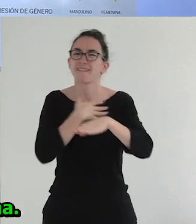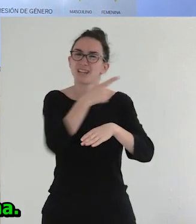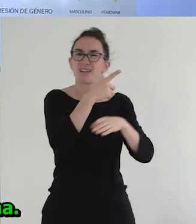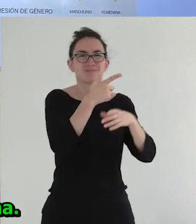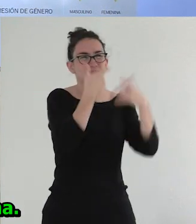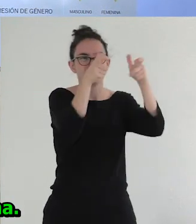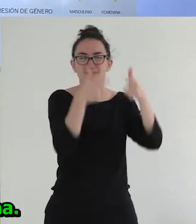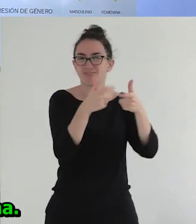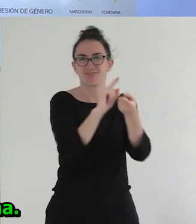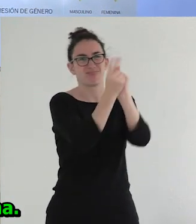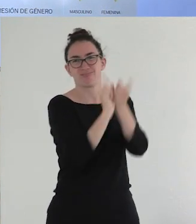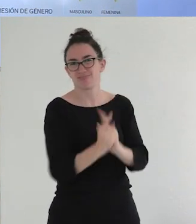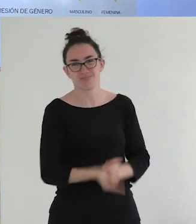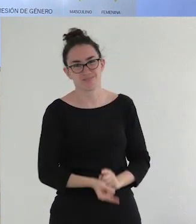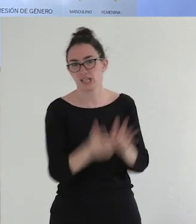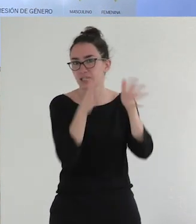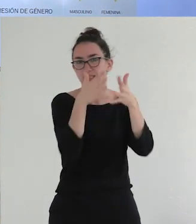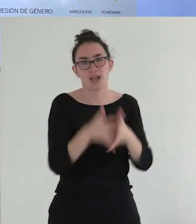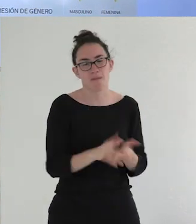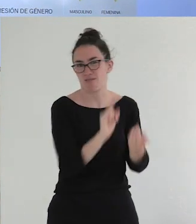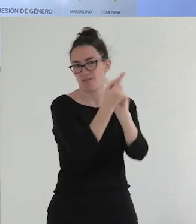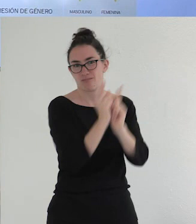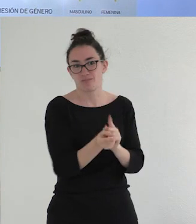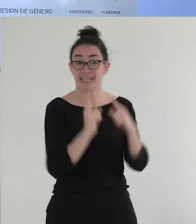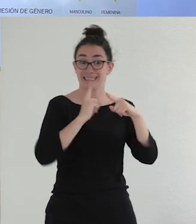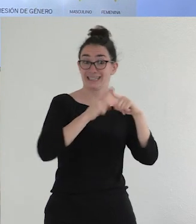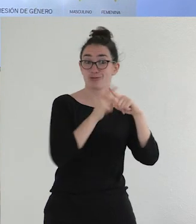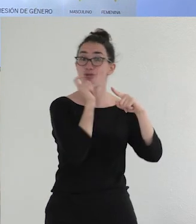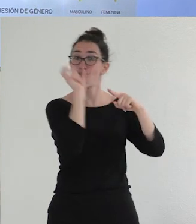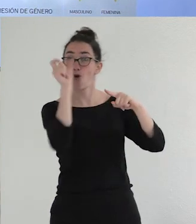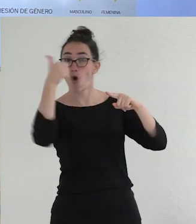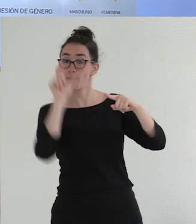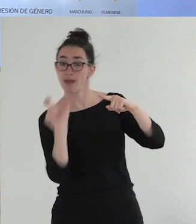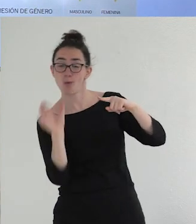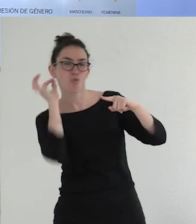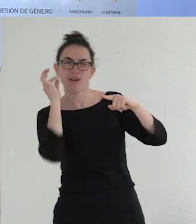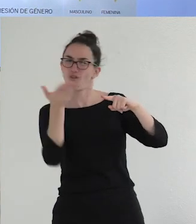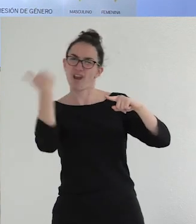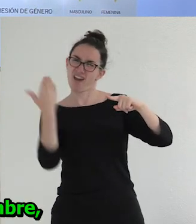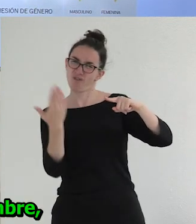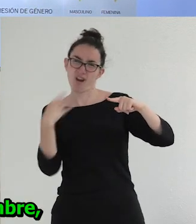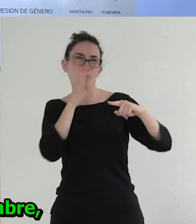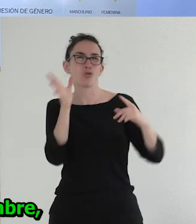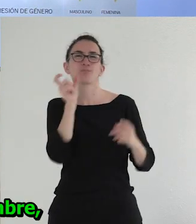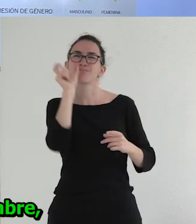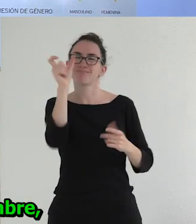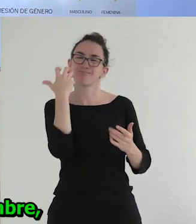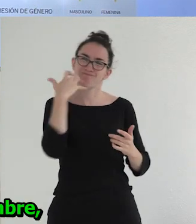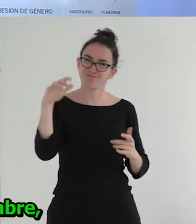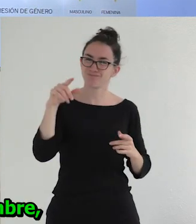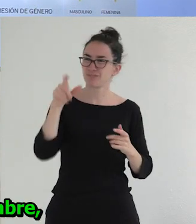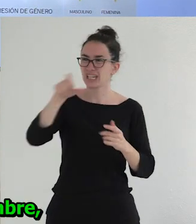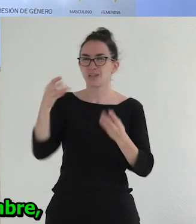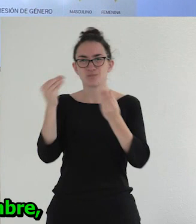este esquema. Y lo reconfigura de la siguiente forma. A la categoría sexo le quita las palabras hombre o mujer, que ya suenan un poco extrañas. Es raro para